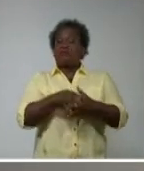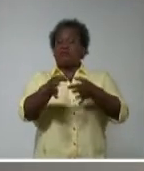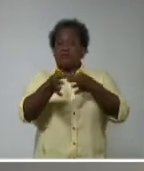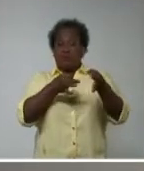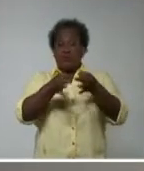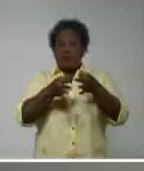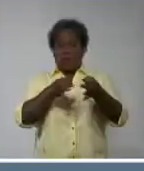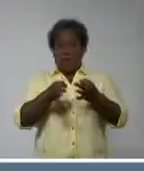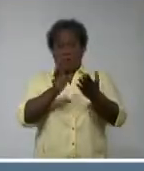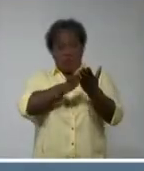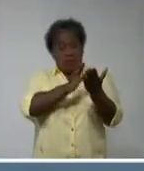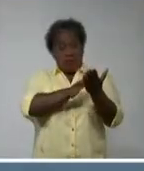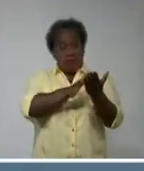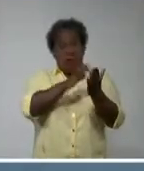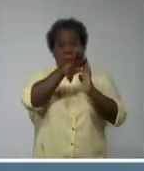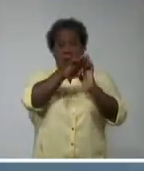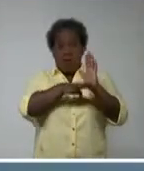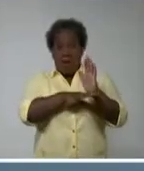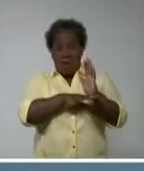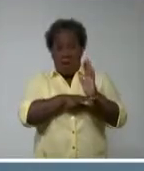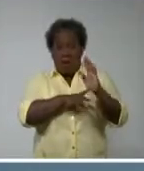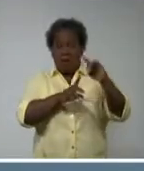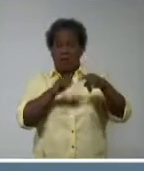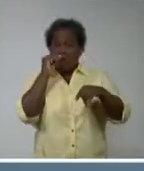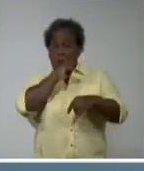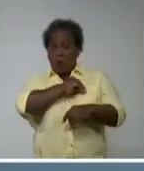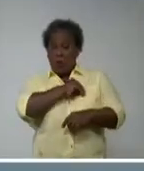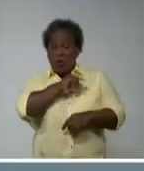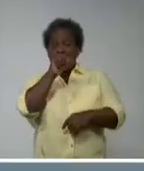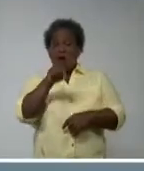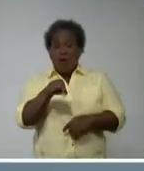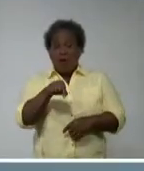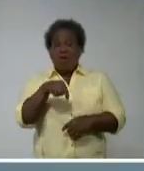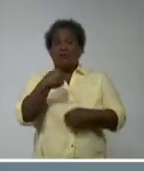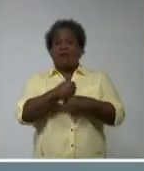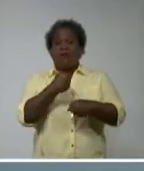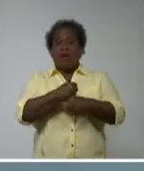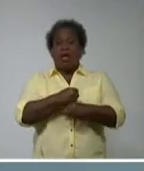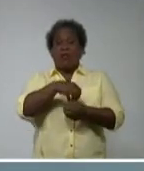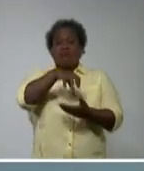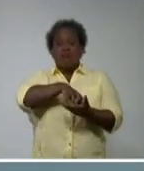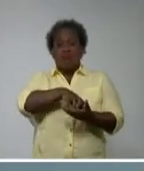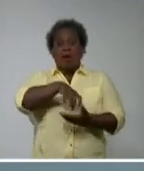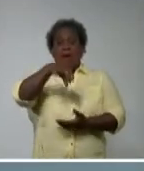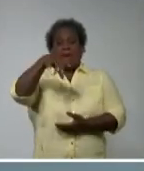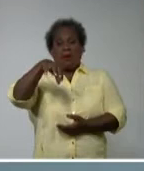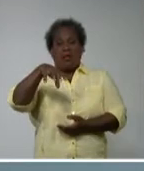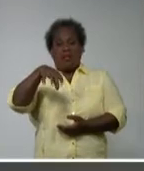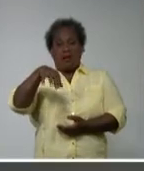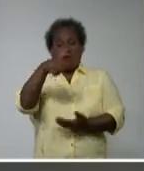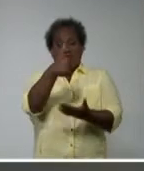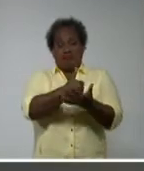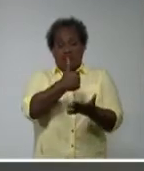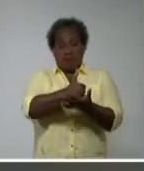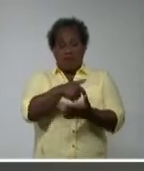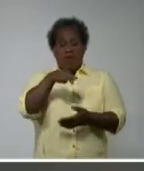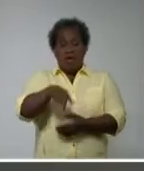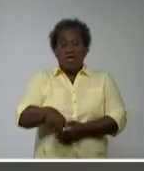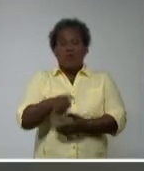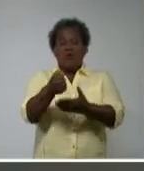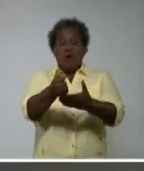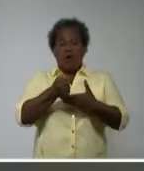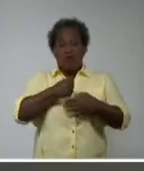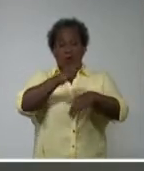del software se pone a prueba en instalaciones del municipio Cabecera y precisa de un punto central de monitorización que permita en tiempo real